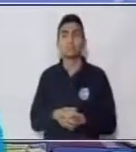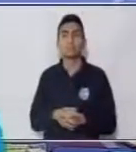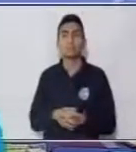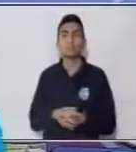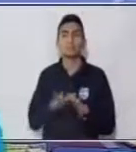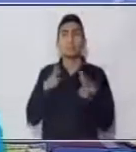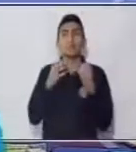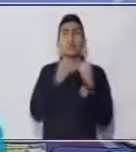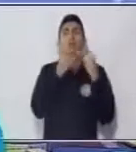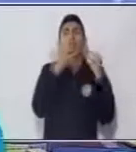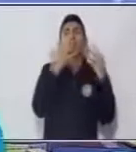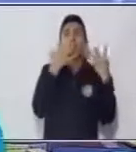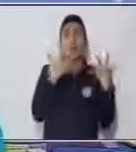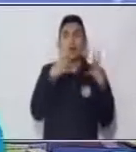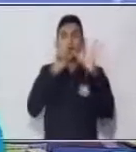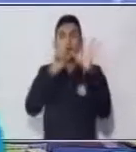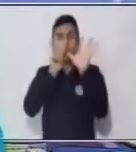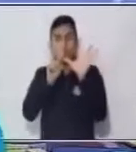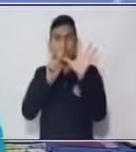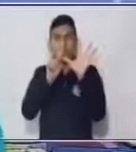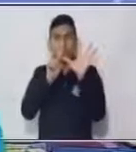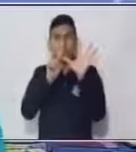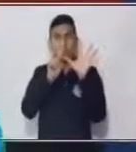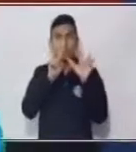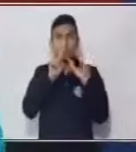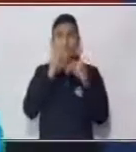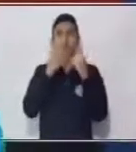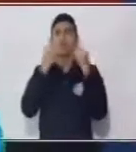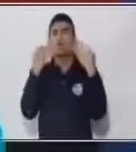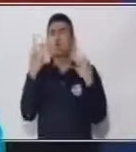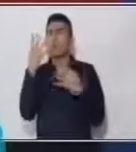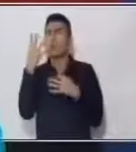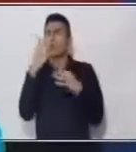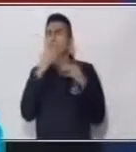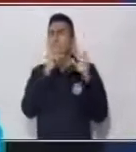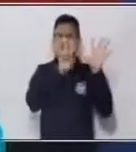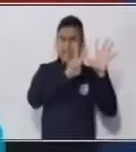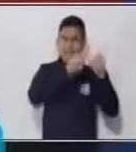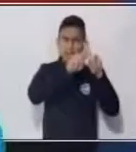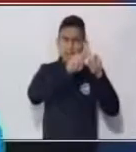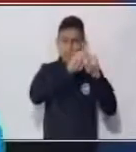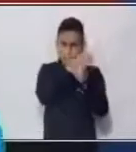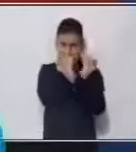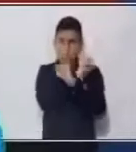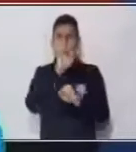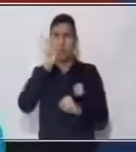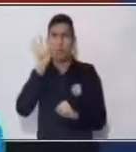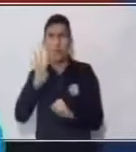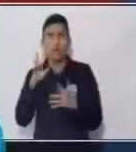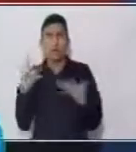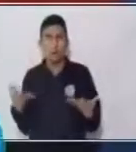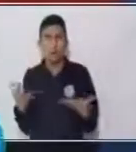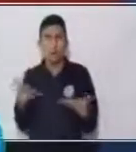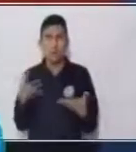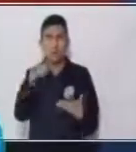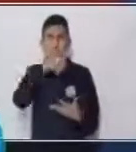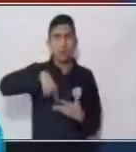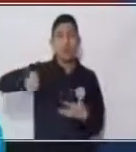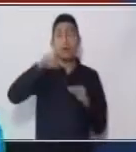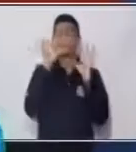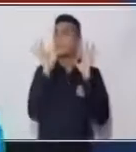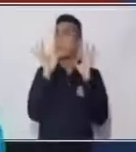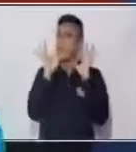tenemos el número 7 y acá el número 4. 7 por 4, muy bien,